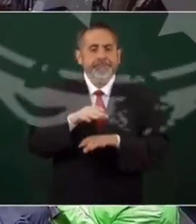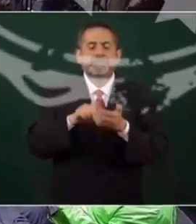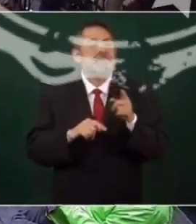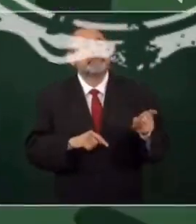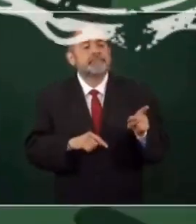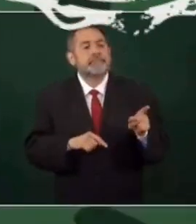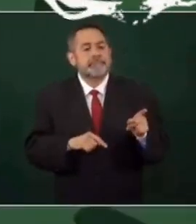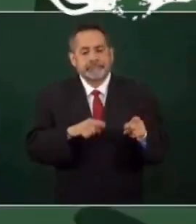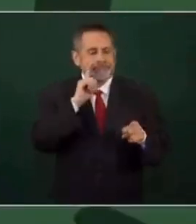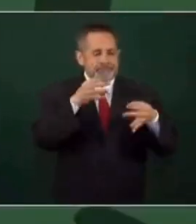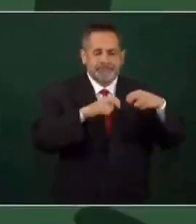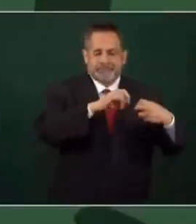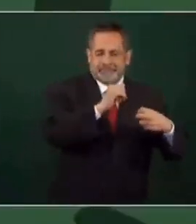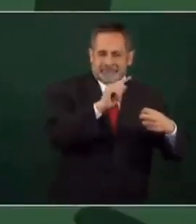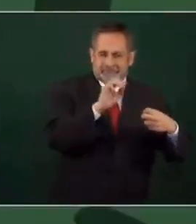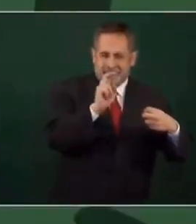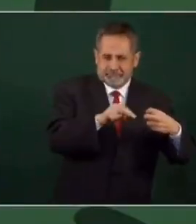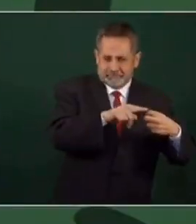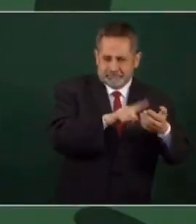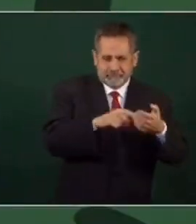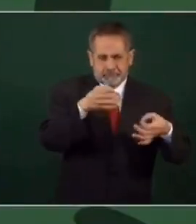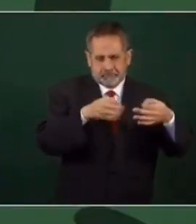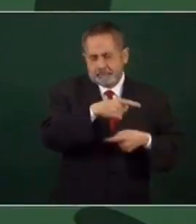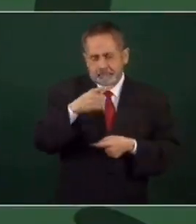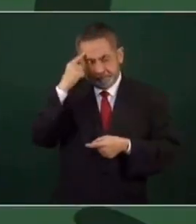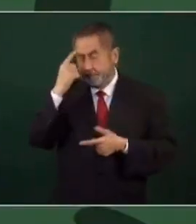En el caso de la ministra Yasmín, es otro tema,